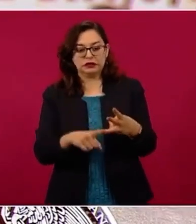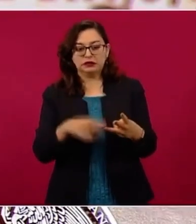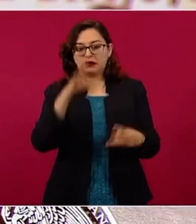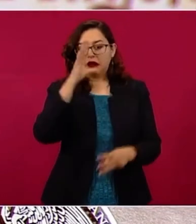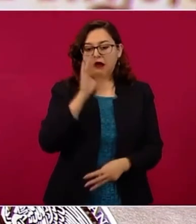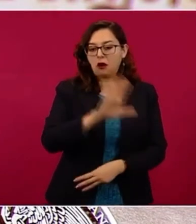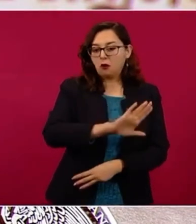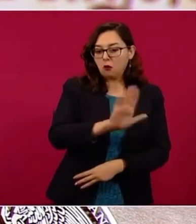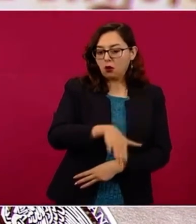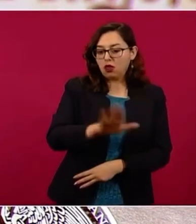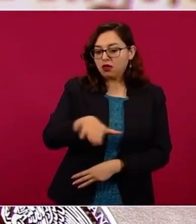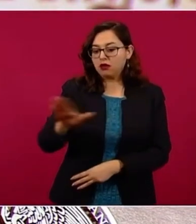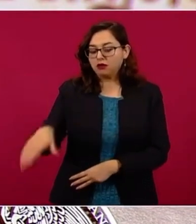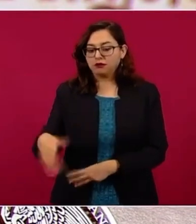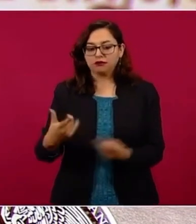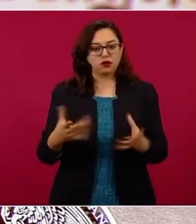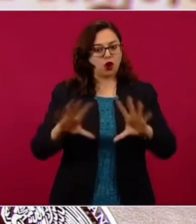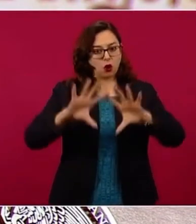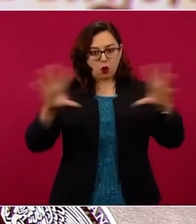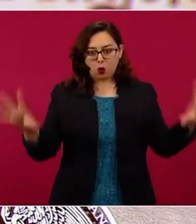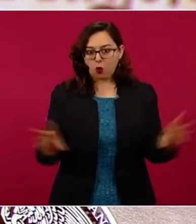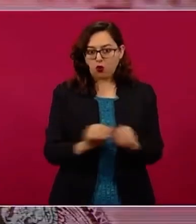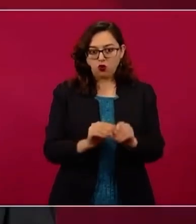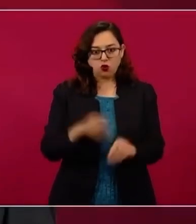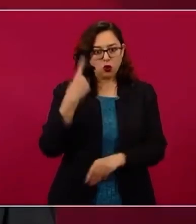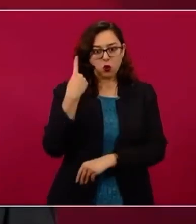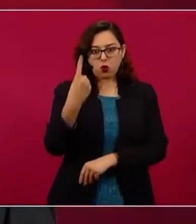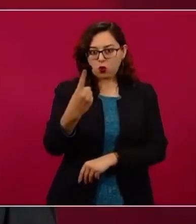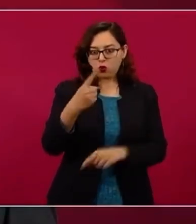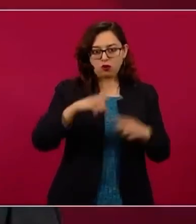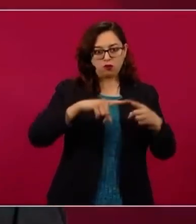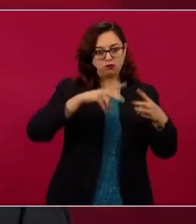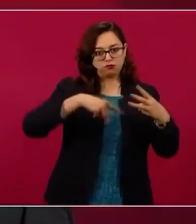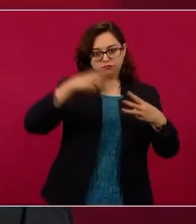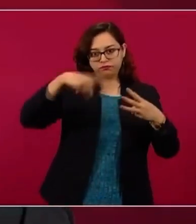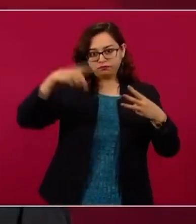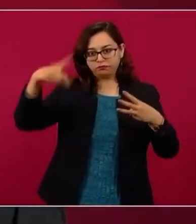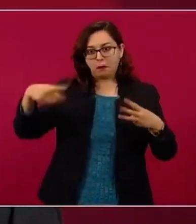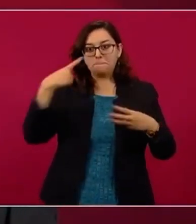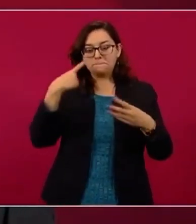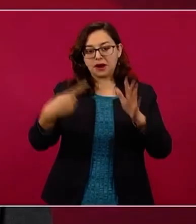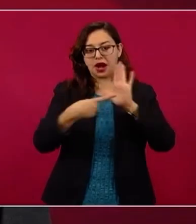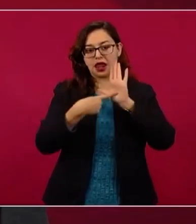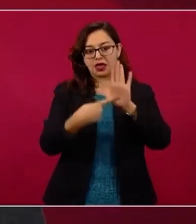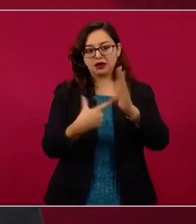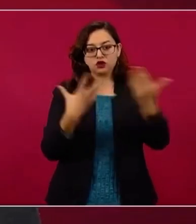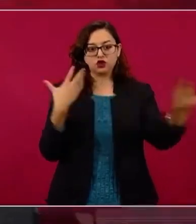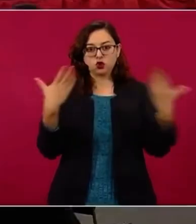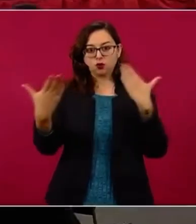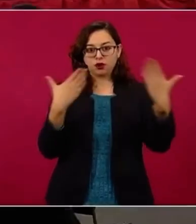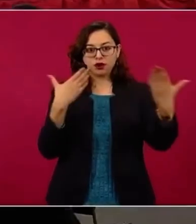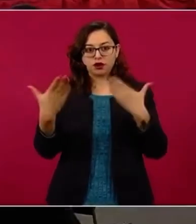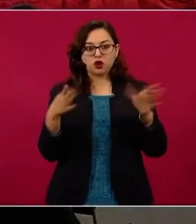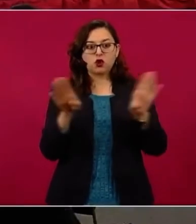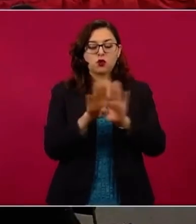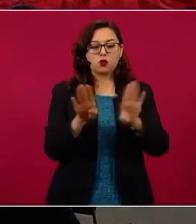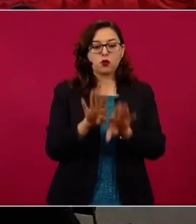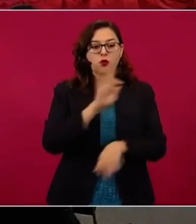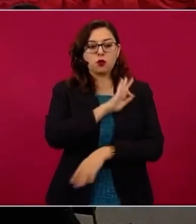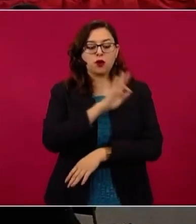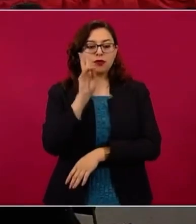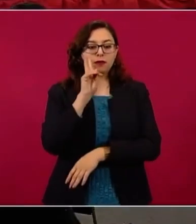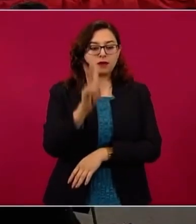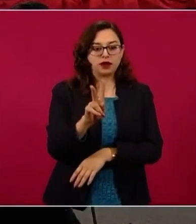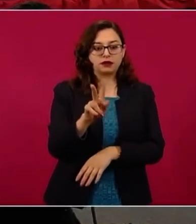es que vean ustedes el enorme contraste que existe entre los casos que se ven en la línea verde y